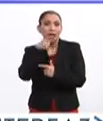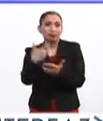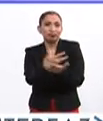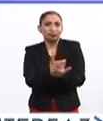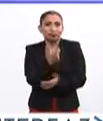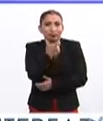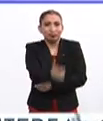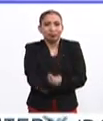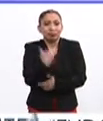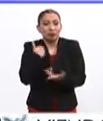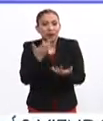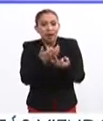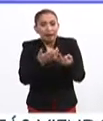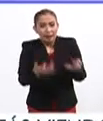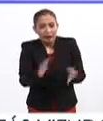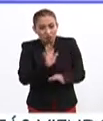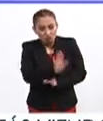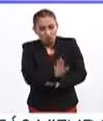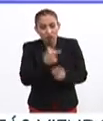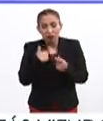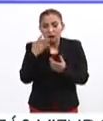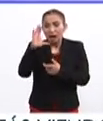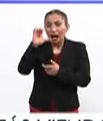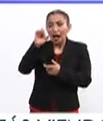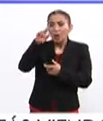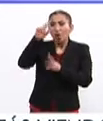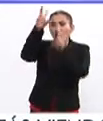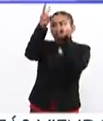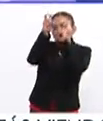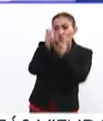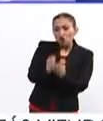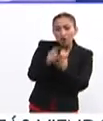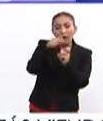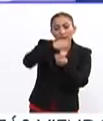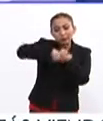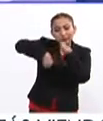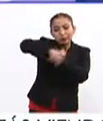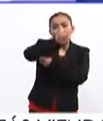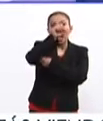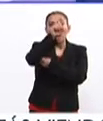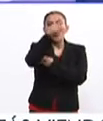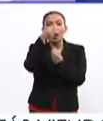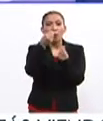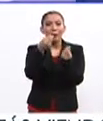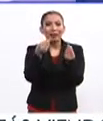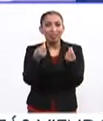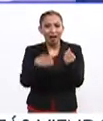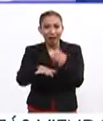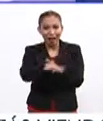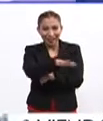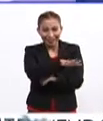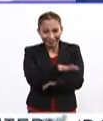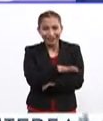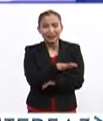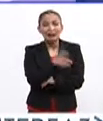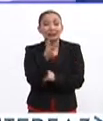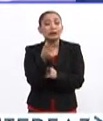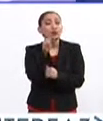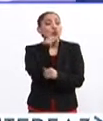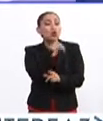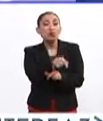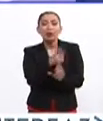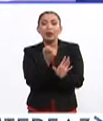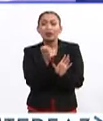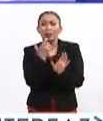ya que preservan suelo, capturan carbono, ayudan al ciclo hidrológico y un aspecto